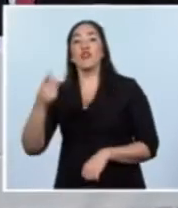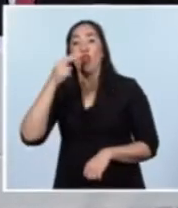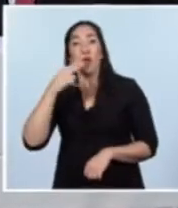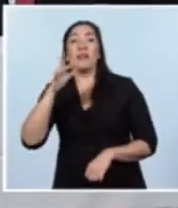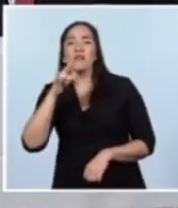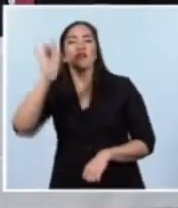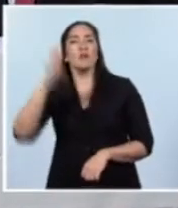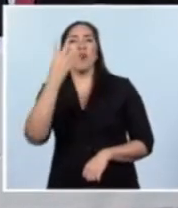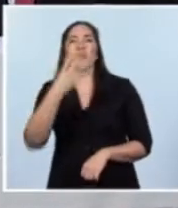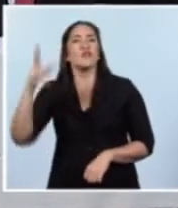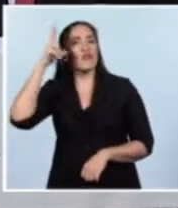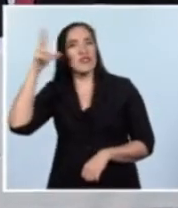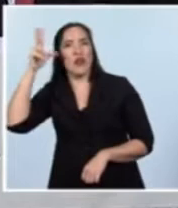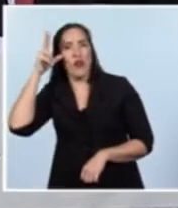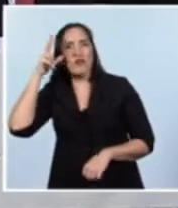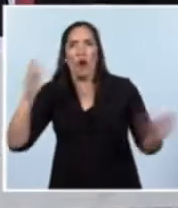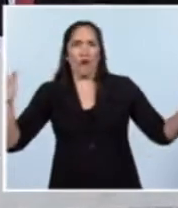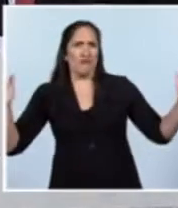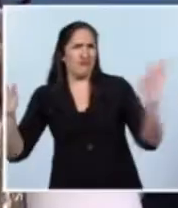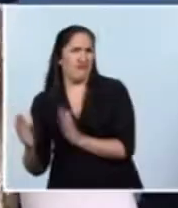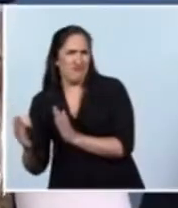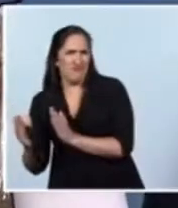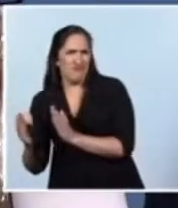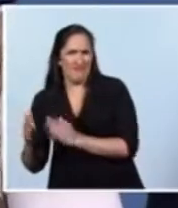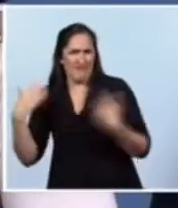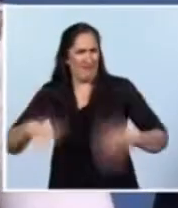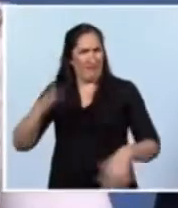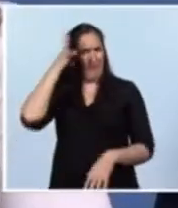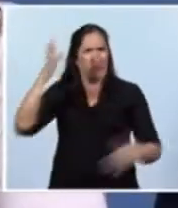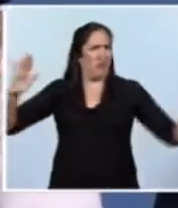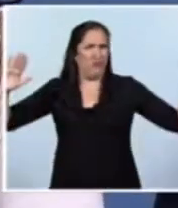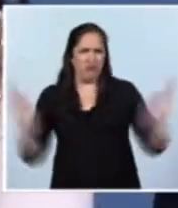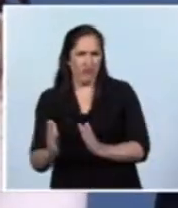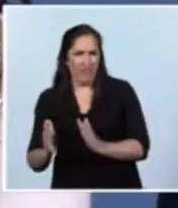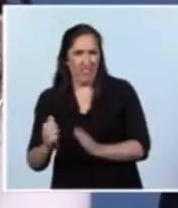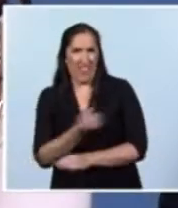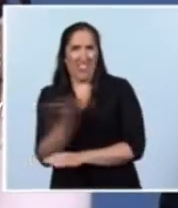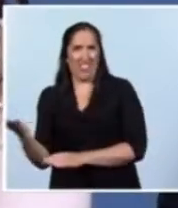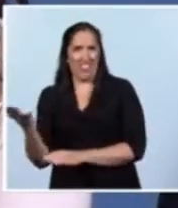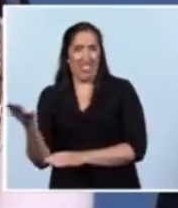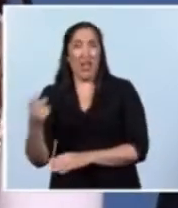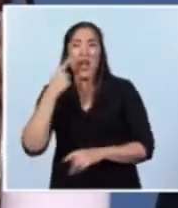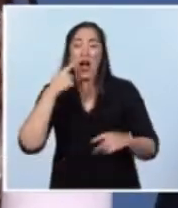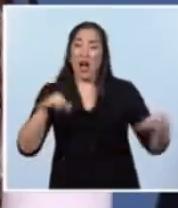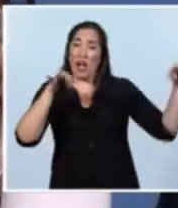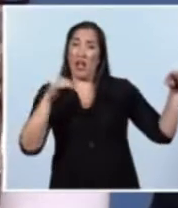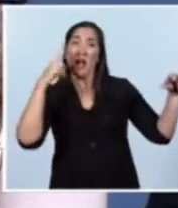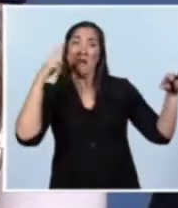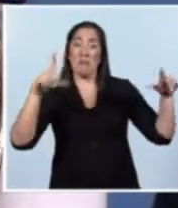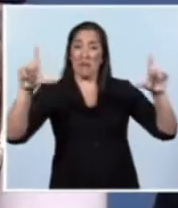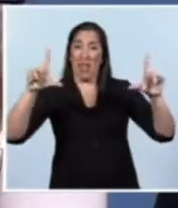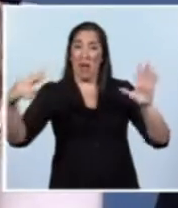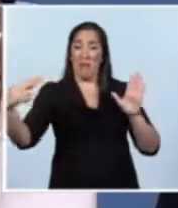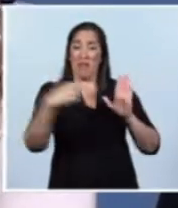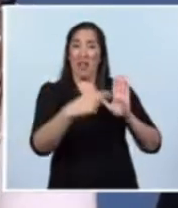488, hemos reducido drásticamente, yo quiero, si la cámara puede tomarlo, la